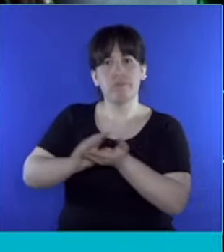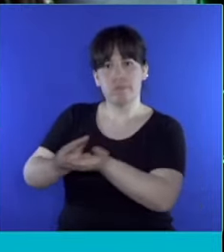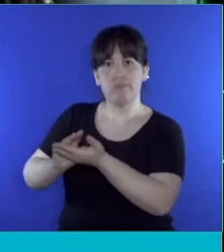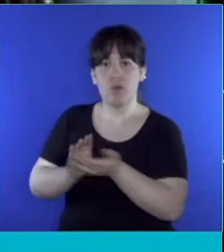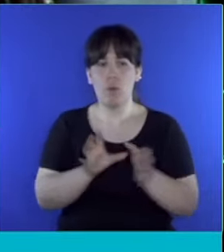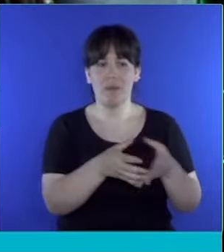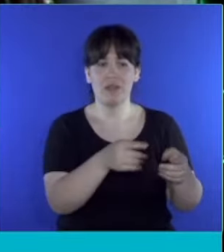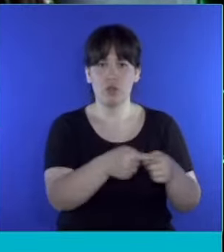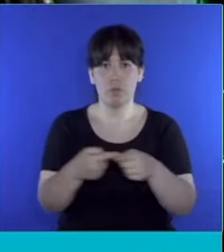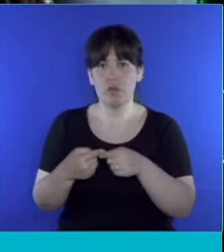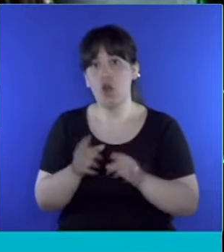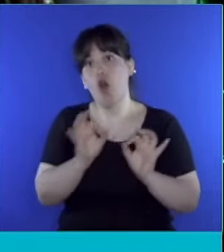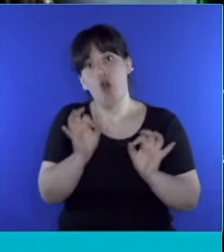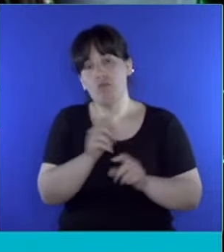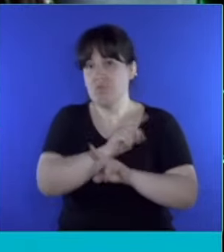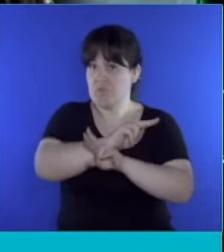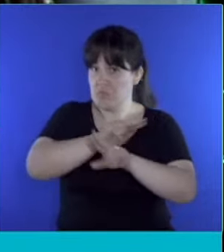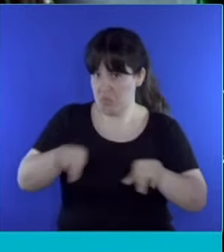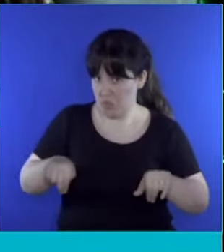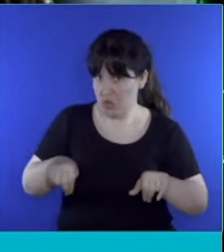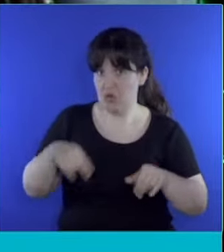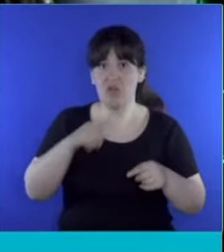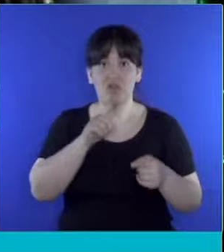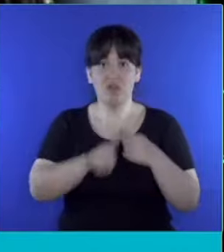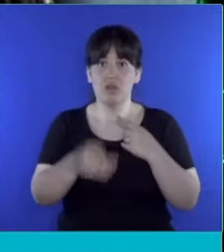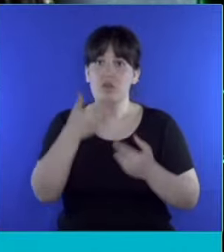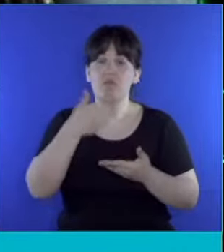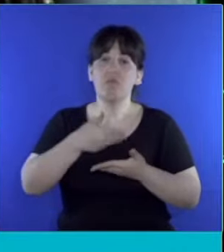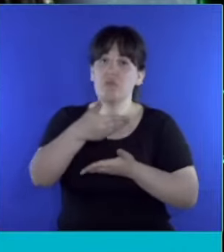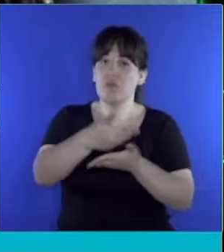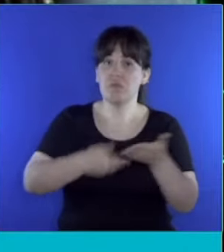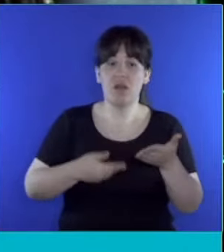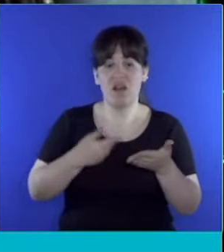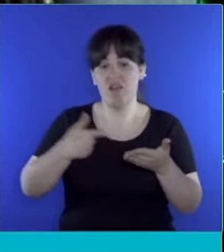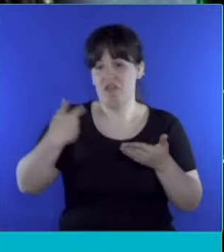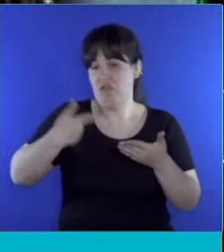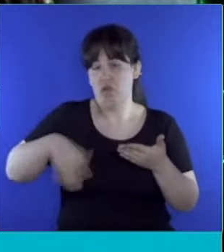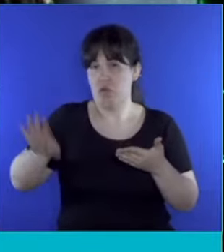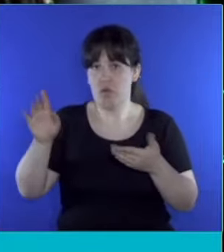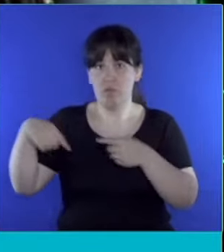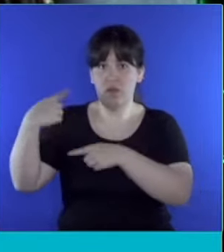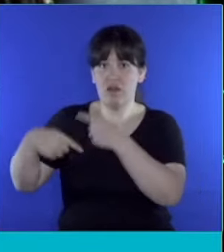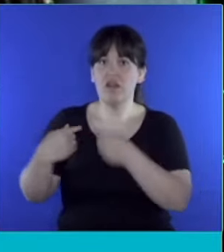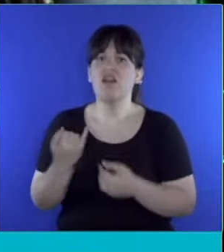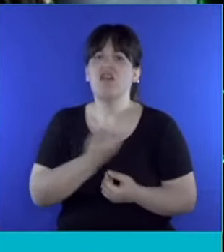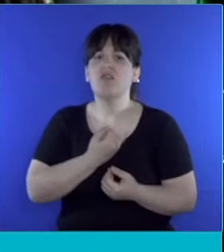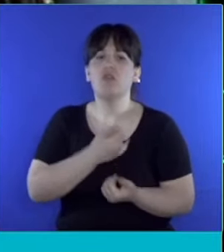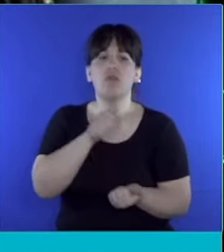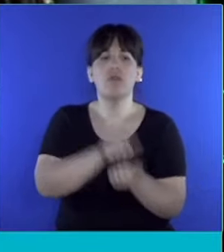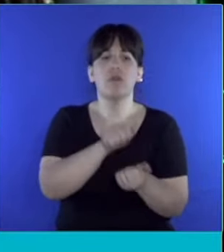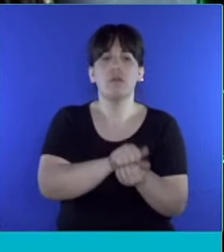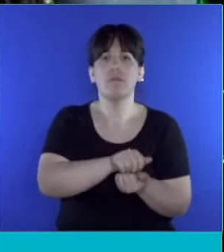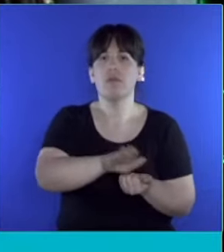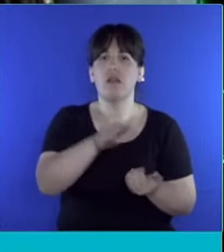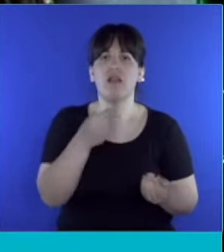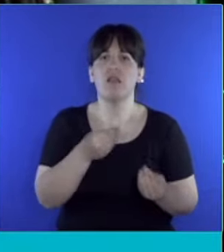lo vamos a hacer? Y en ese caso, si seguimos con la boleta tradicional de papel, ¿de dónde van a salir los recursos para la impresión de esas boletas?